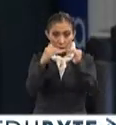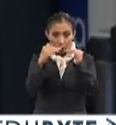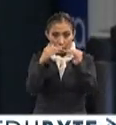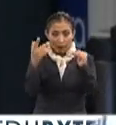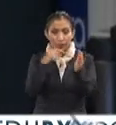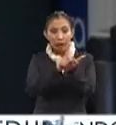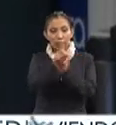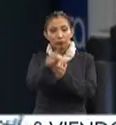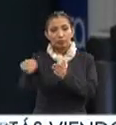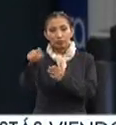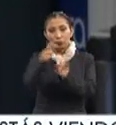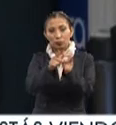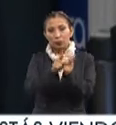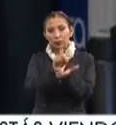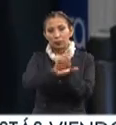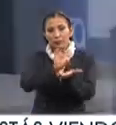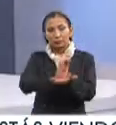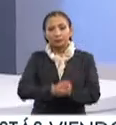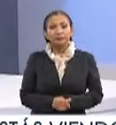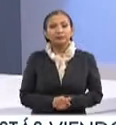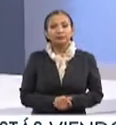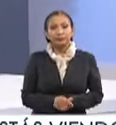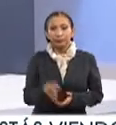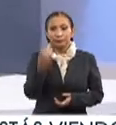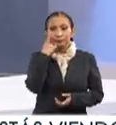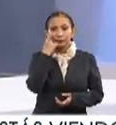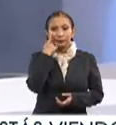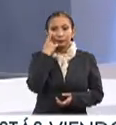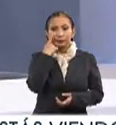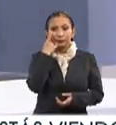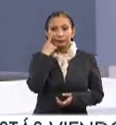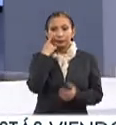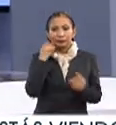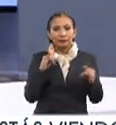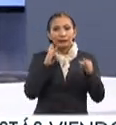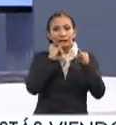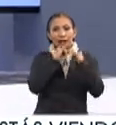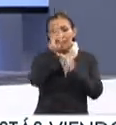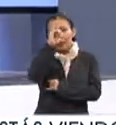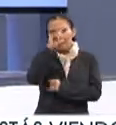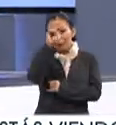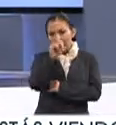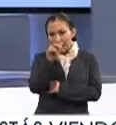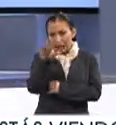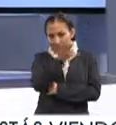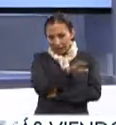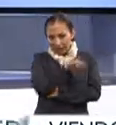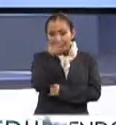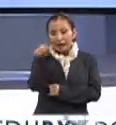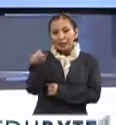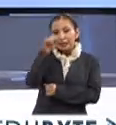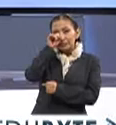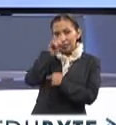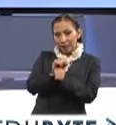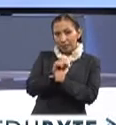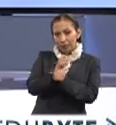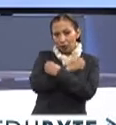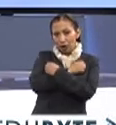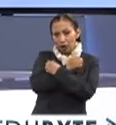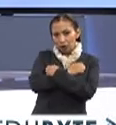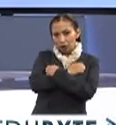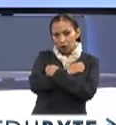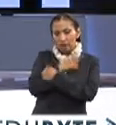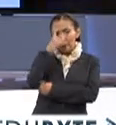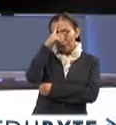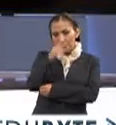los derechos de esta población. Y mire, el Instituto Politécnico Nacional y la Secretaría de Educación